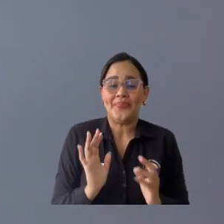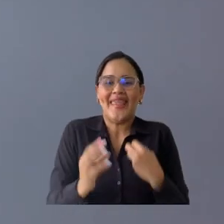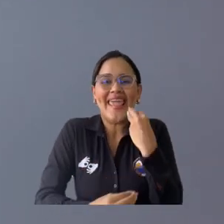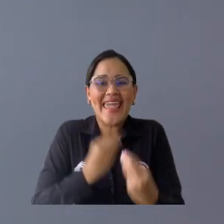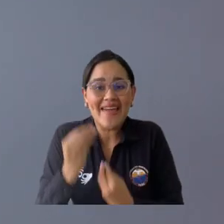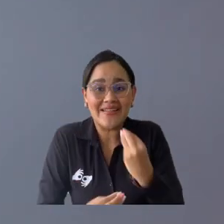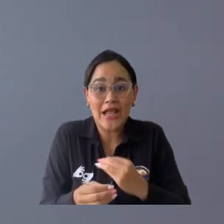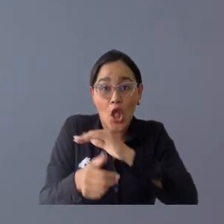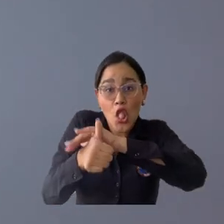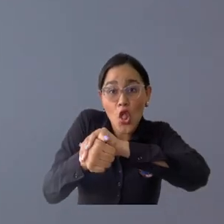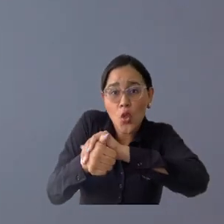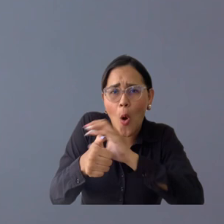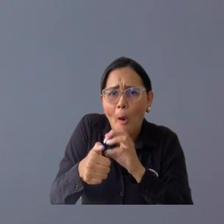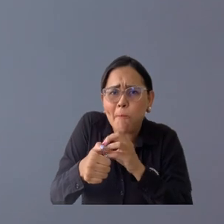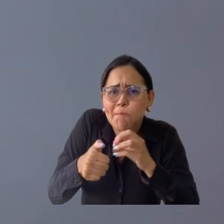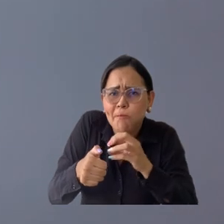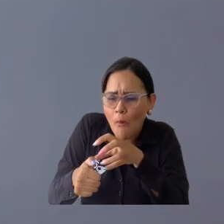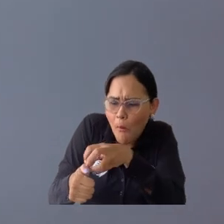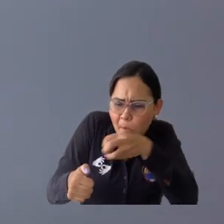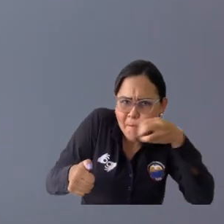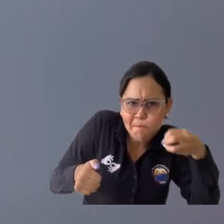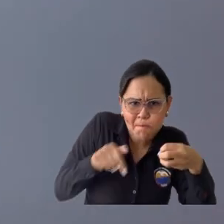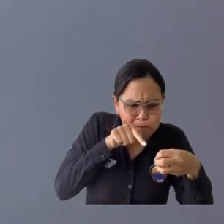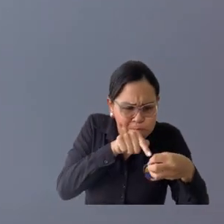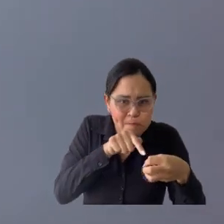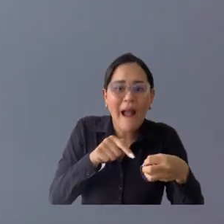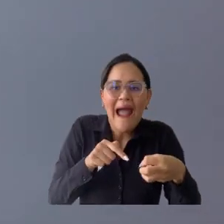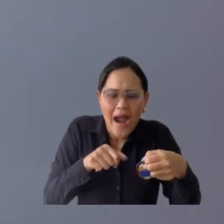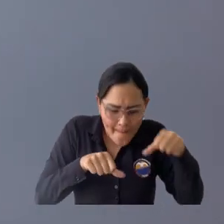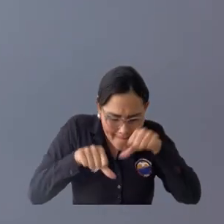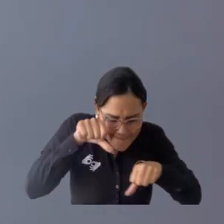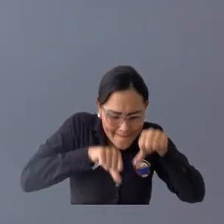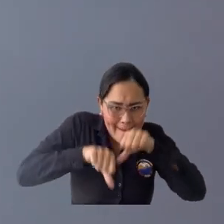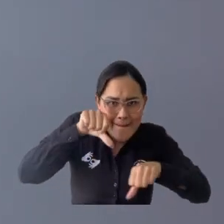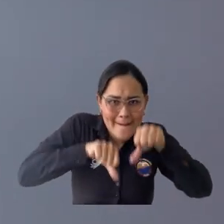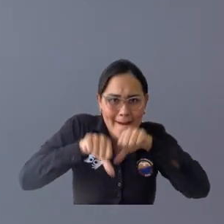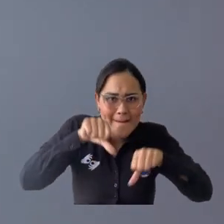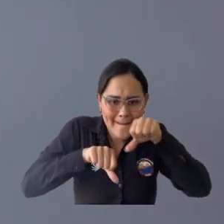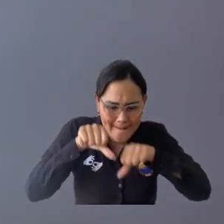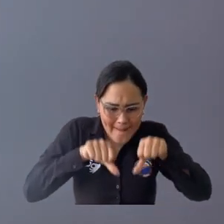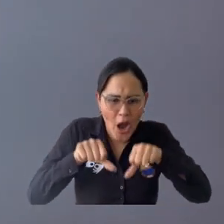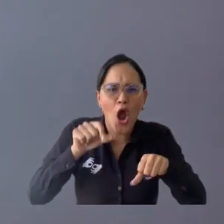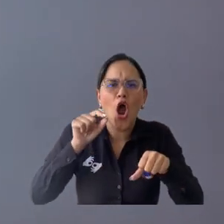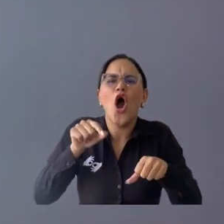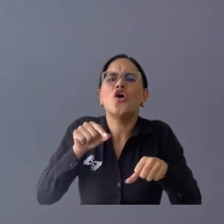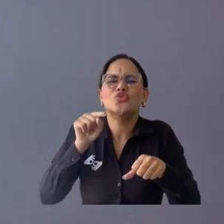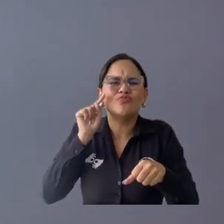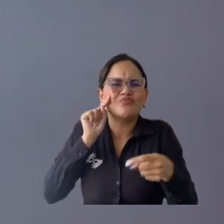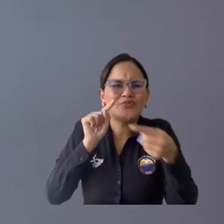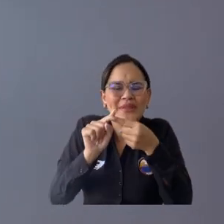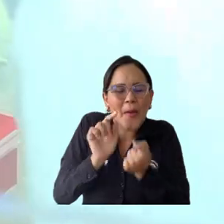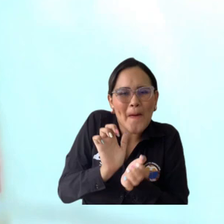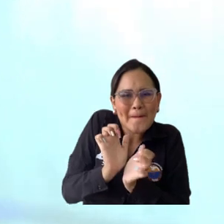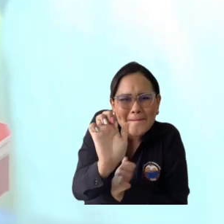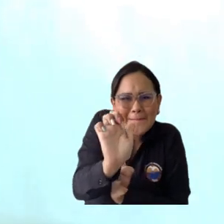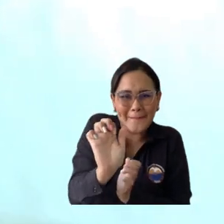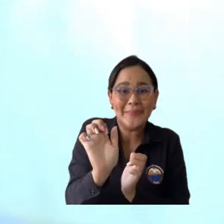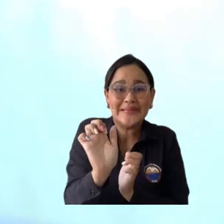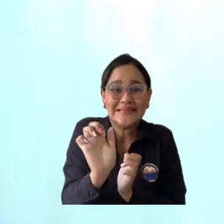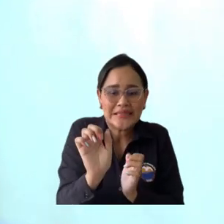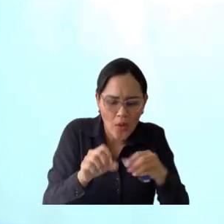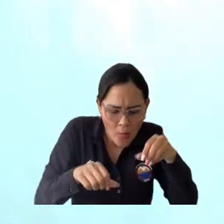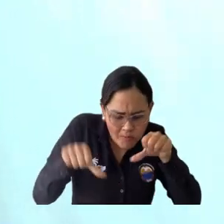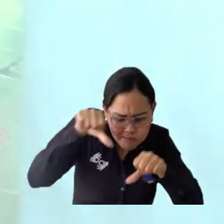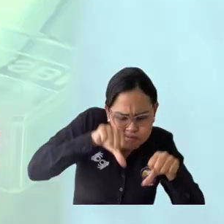contenido, que sería lo que nosotros desde inmunología llamamos antígenos. Nosotros construimos un